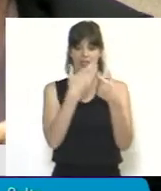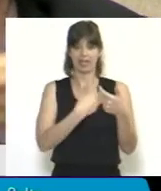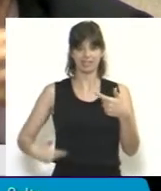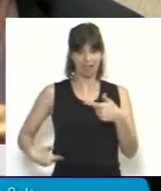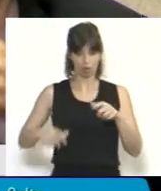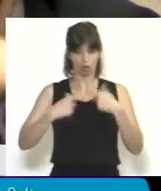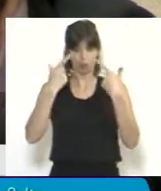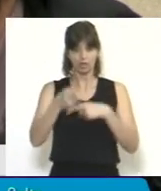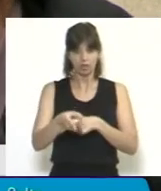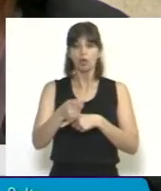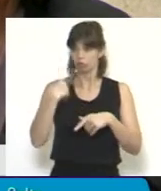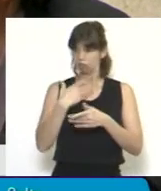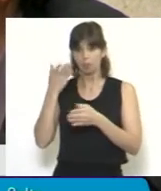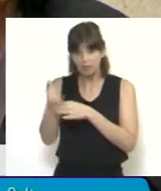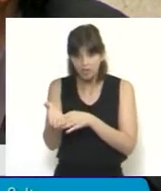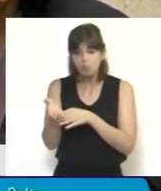tenidas en cuenta.